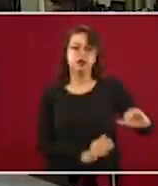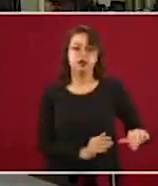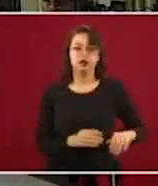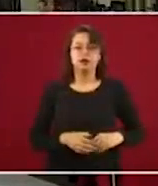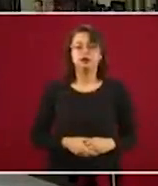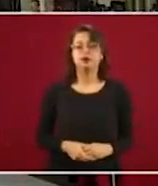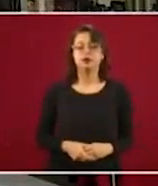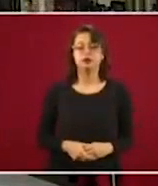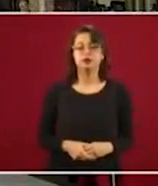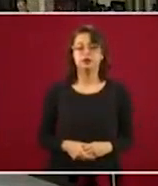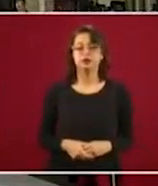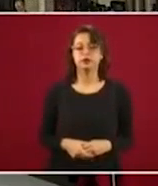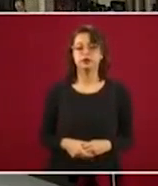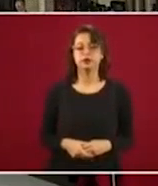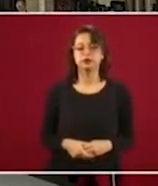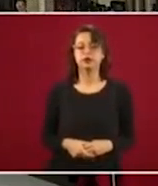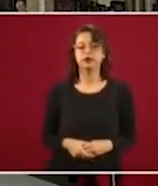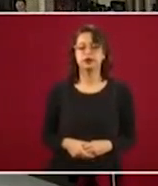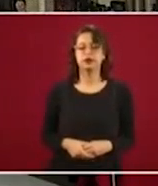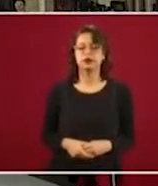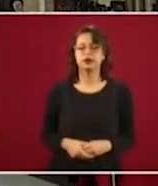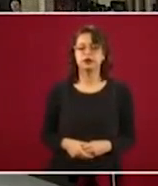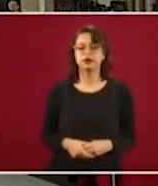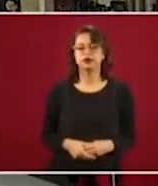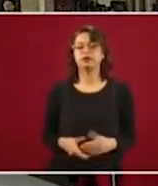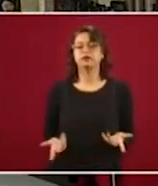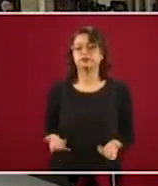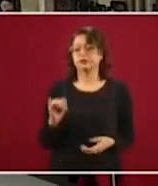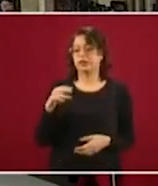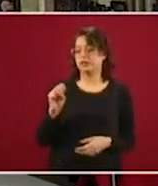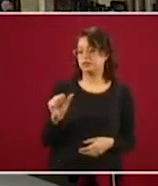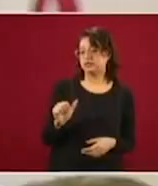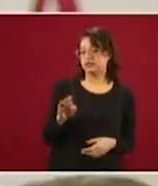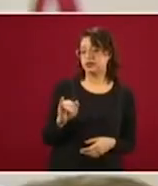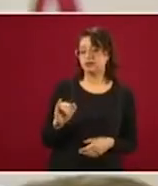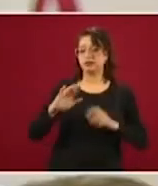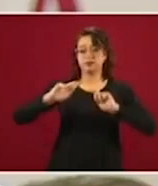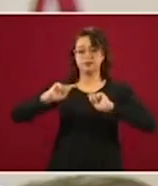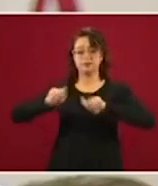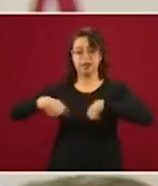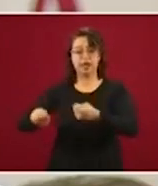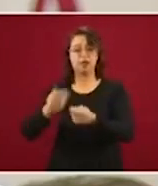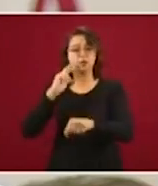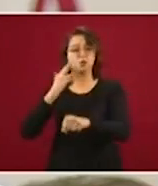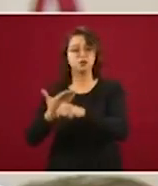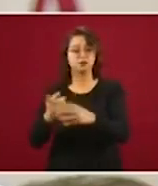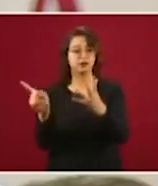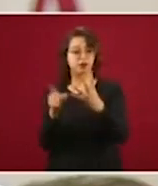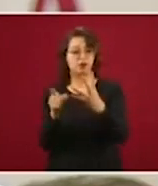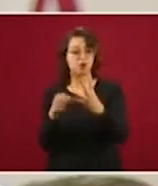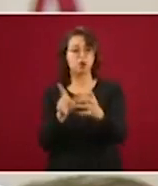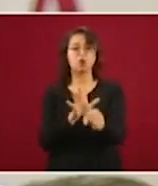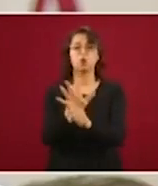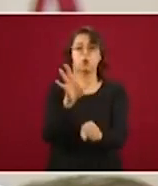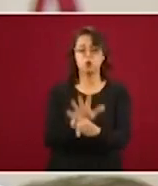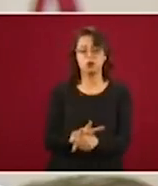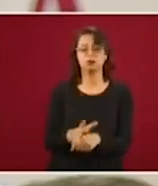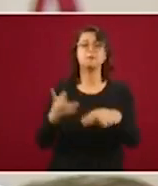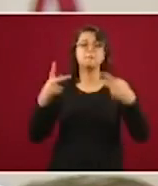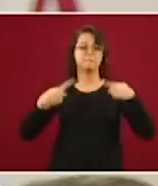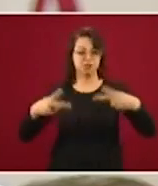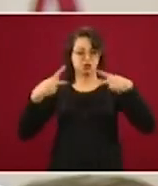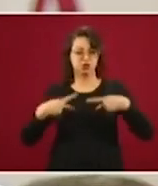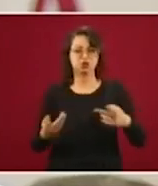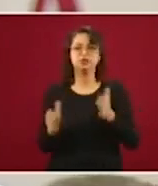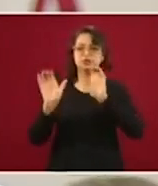La cuarta de las encomiendas del Instituto de Salud para el Bienestar y es la basificación de